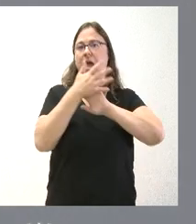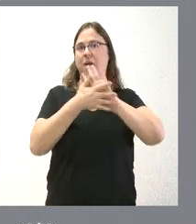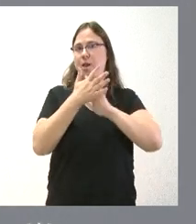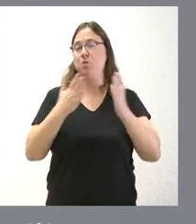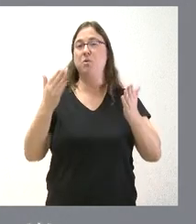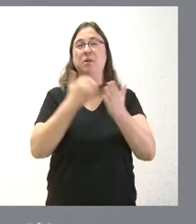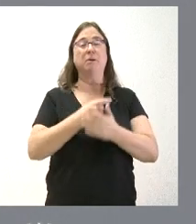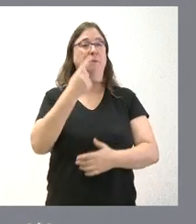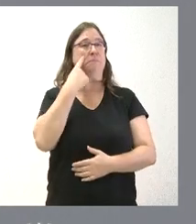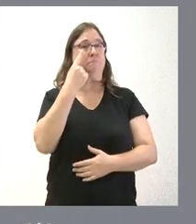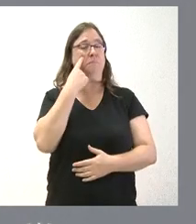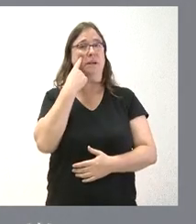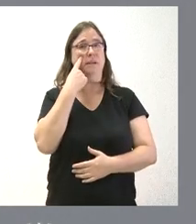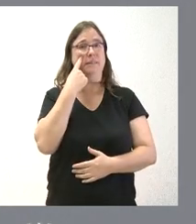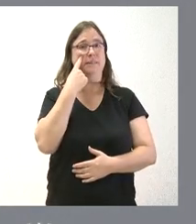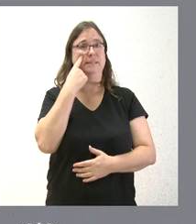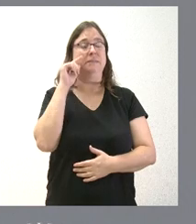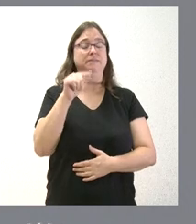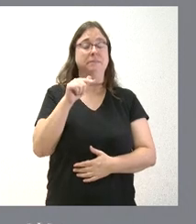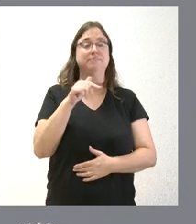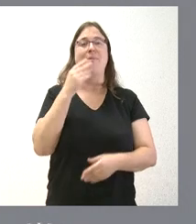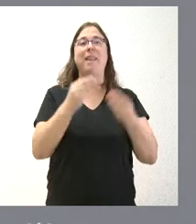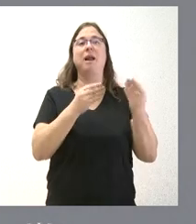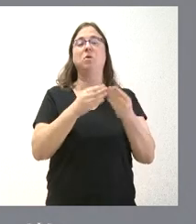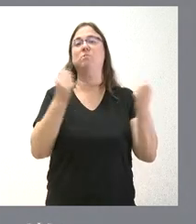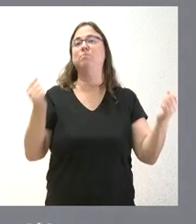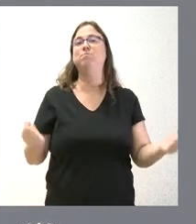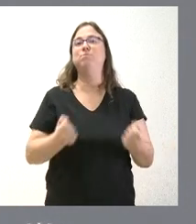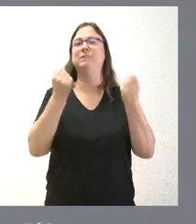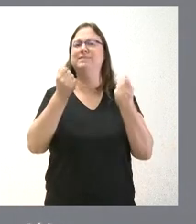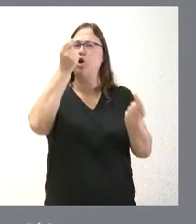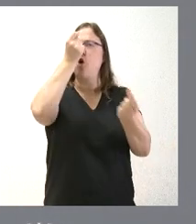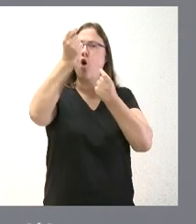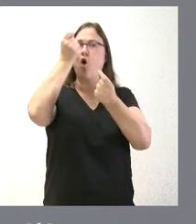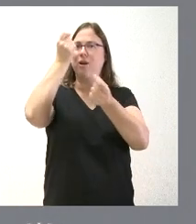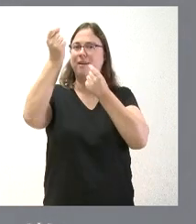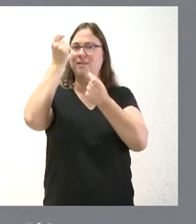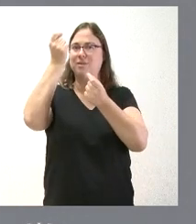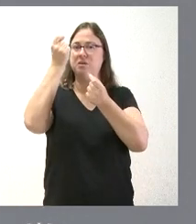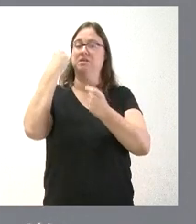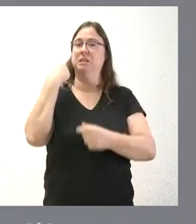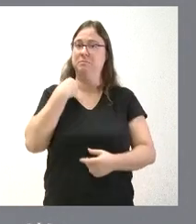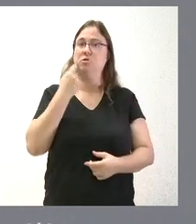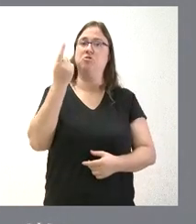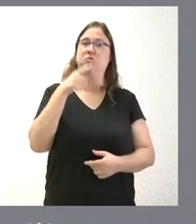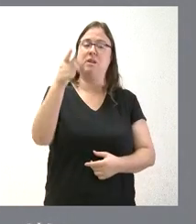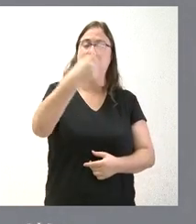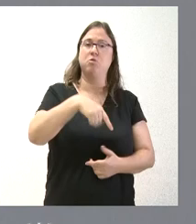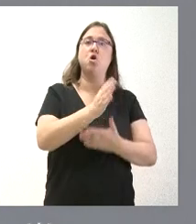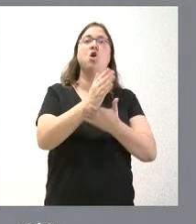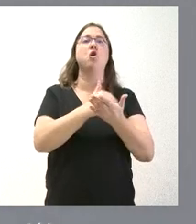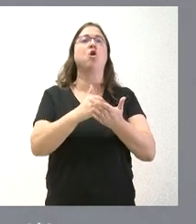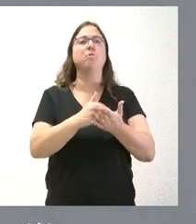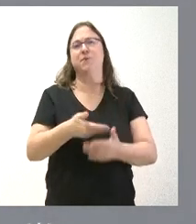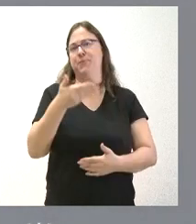Ya ven ustedes que es una actuación en ámbitos muy concretos, que son los que también nuestra comunidad le da